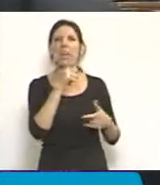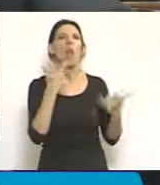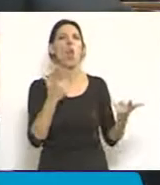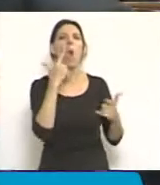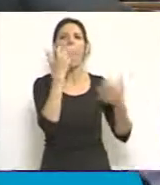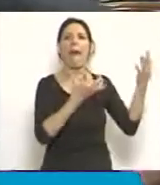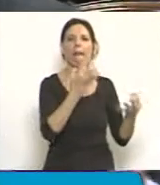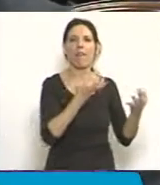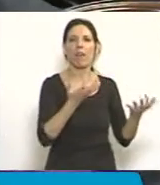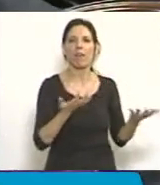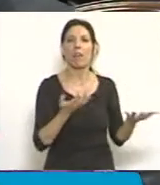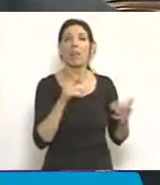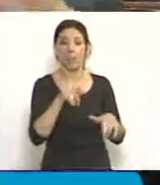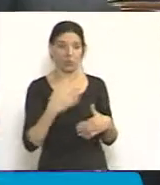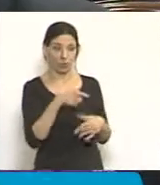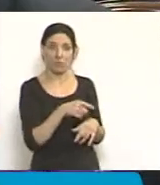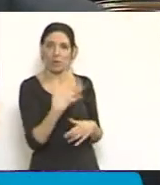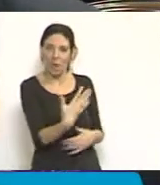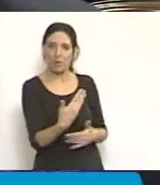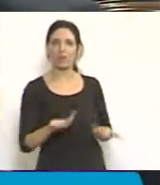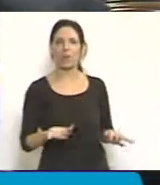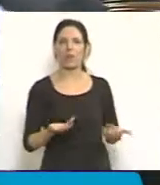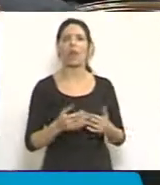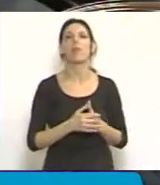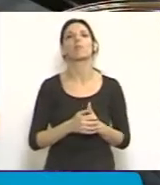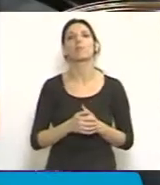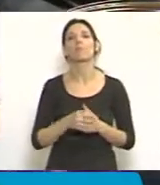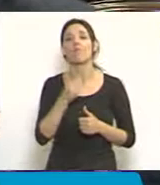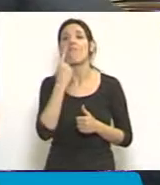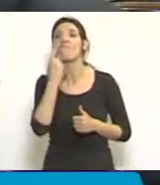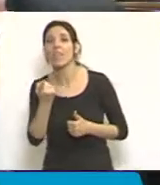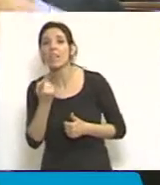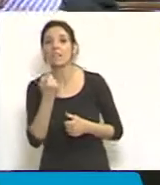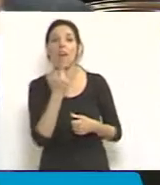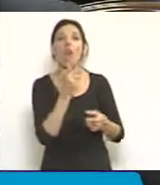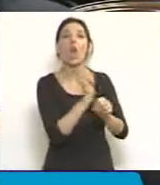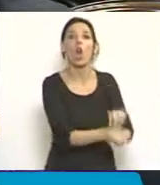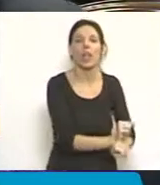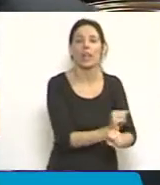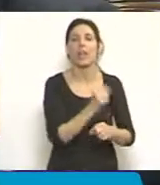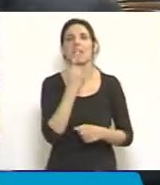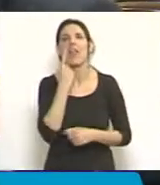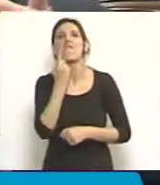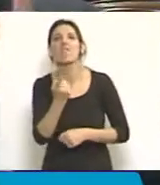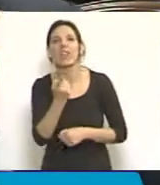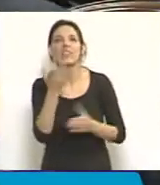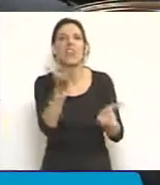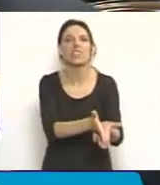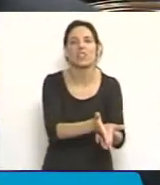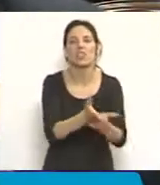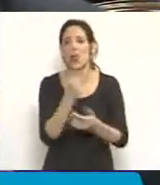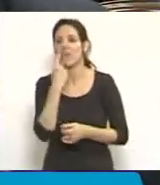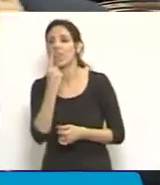se materializa con claridad, fíjese la duración de las causas, fíjese las condenas, fíjese qué causas tienen sanción,